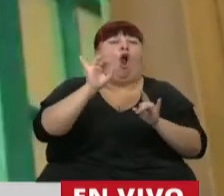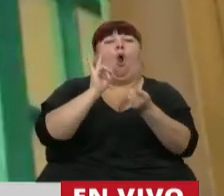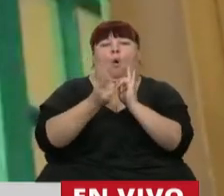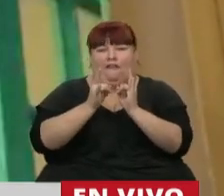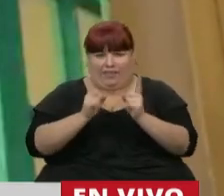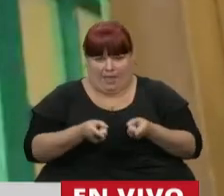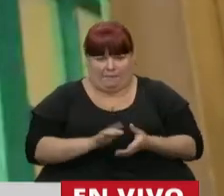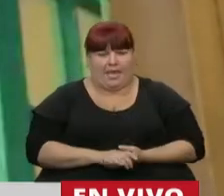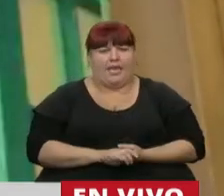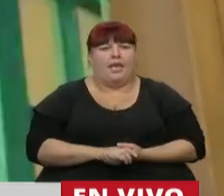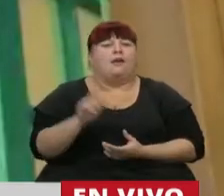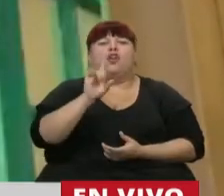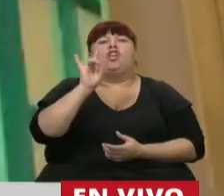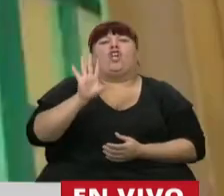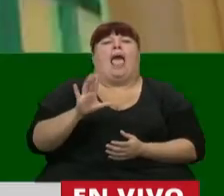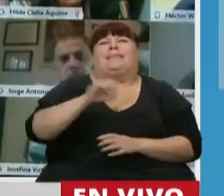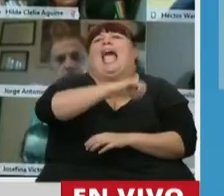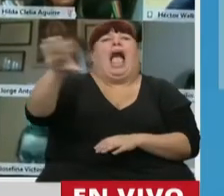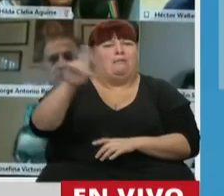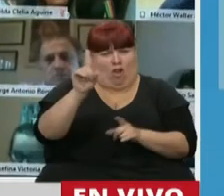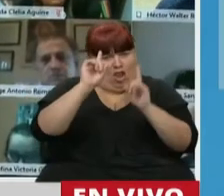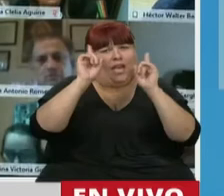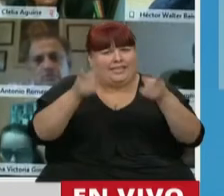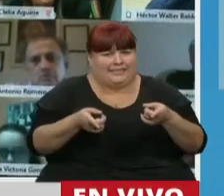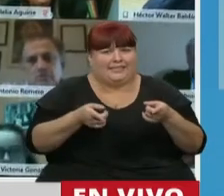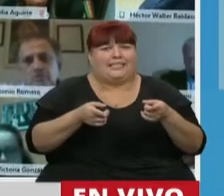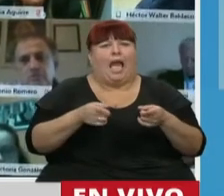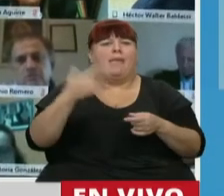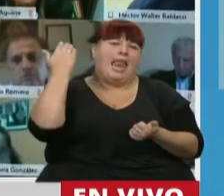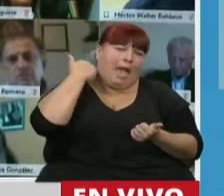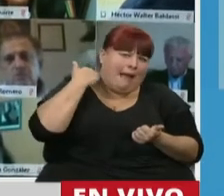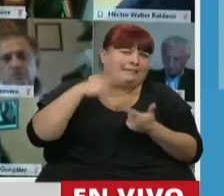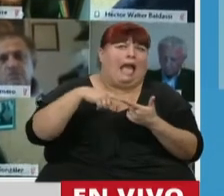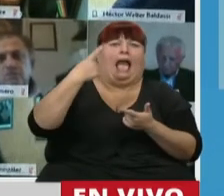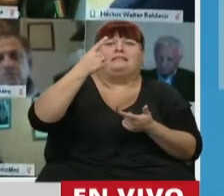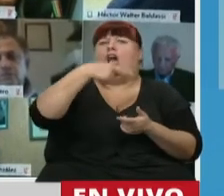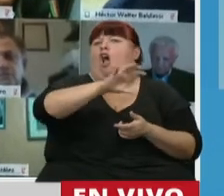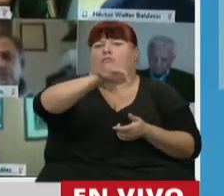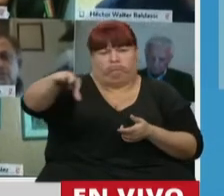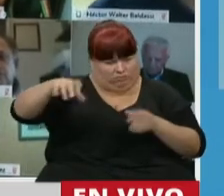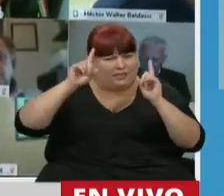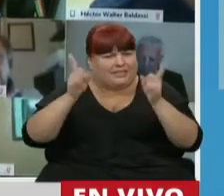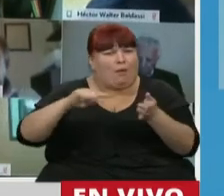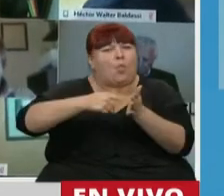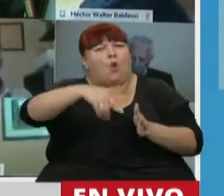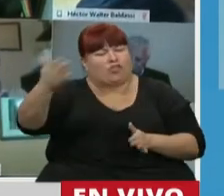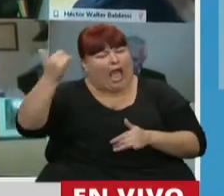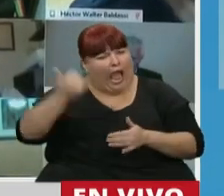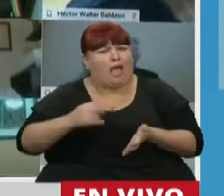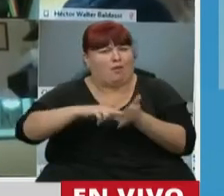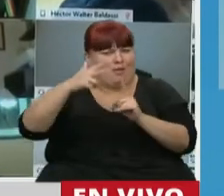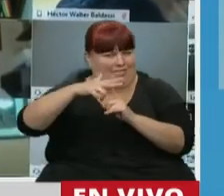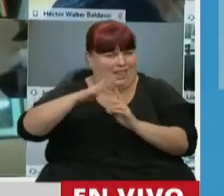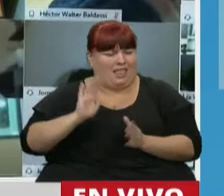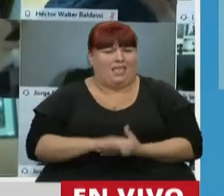wifi. Pero no necesitamos irnos al medio del campo, también pasa en La Matanza o en cualquier distrito del conurbano bonaerense, donde